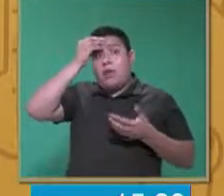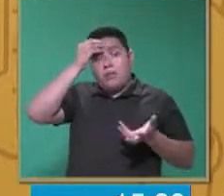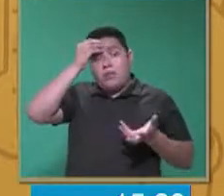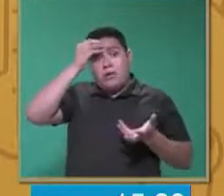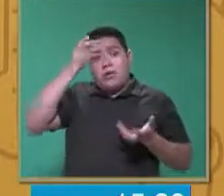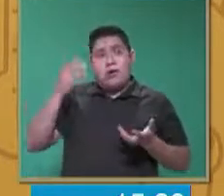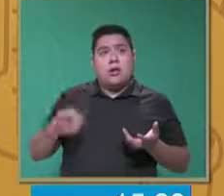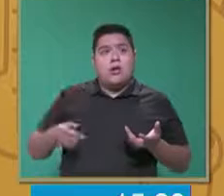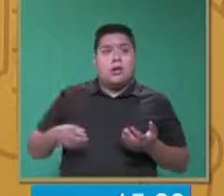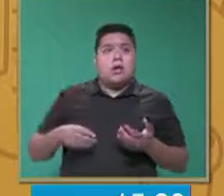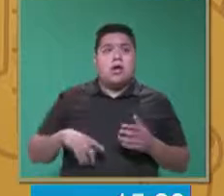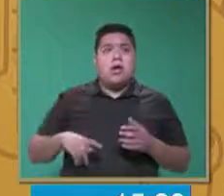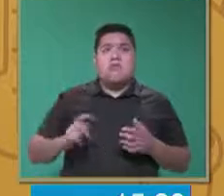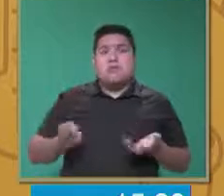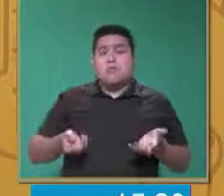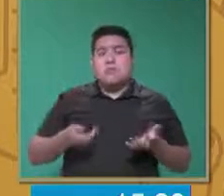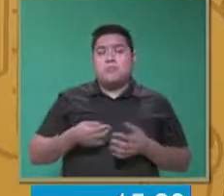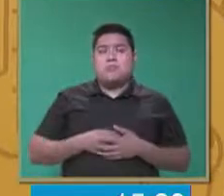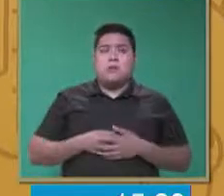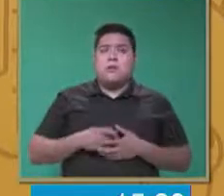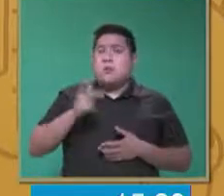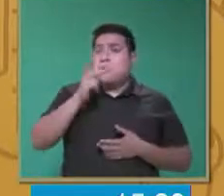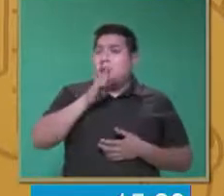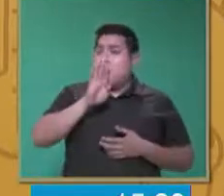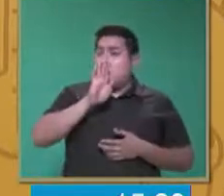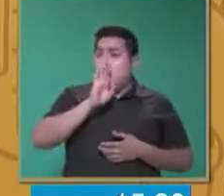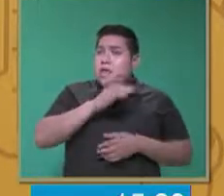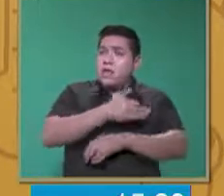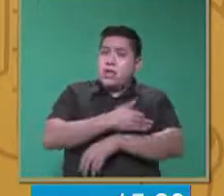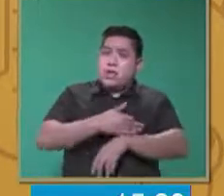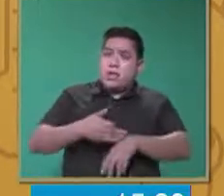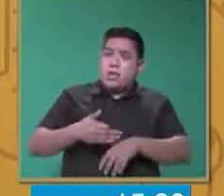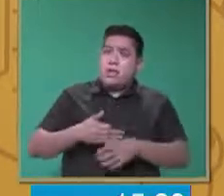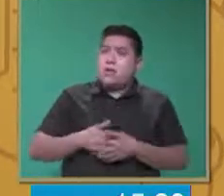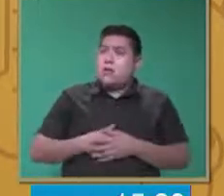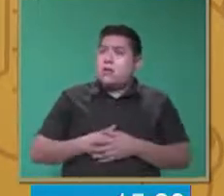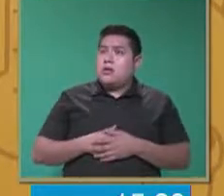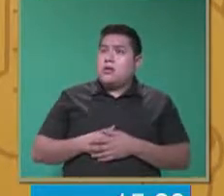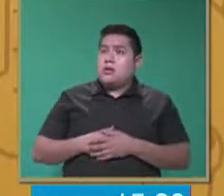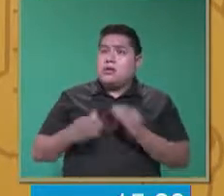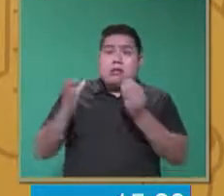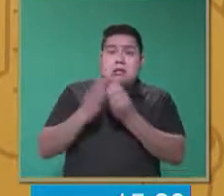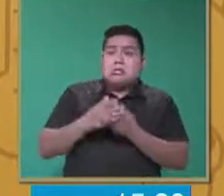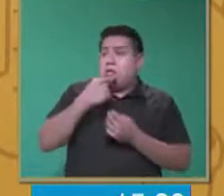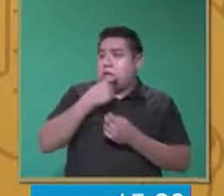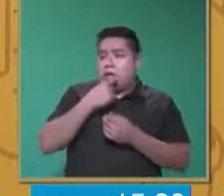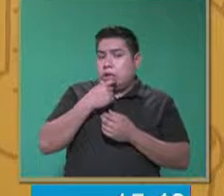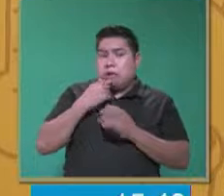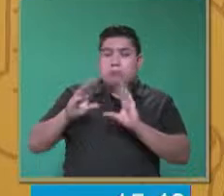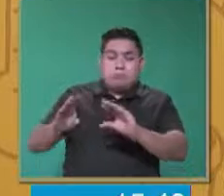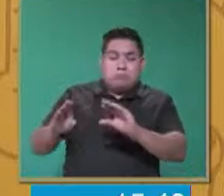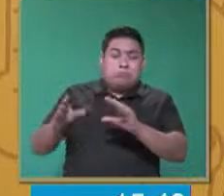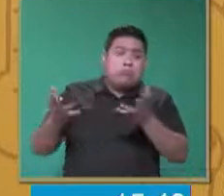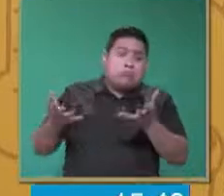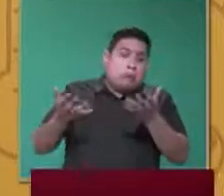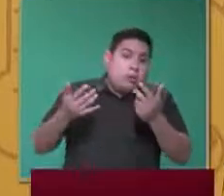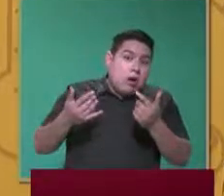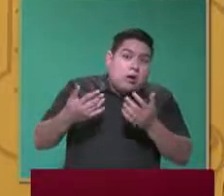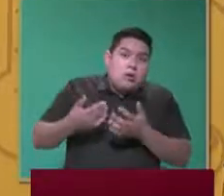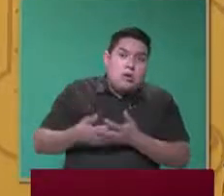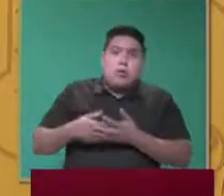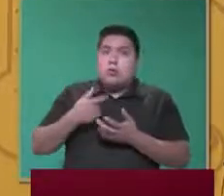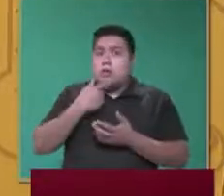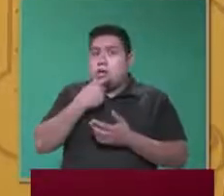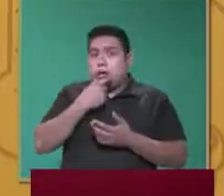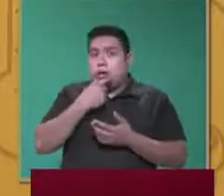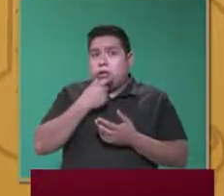inglés, aún y cuando nosotros, como padres de familia, no les demos las clases en inglés, o no estemos conviviendo con él